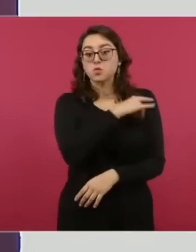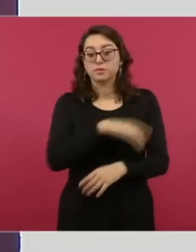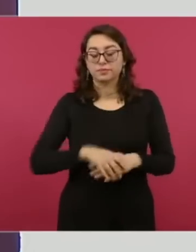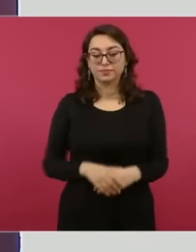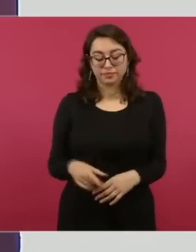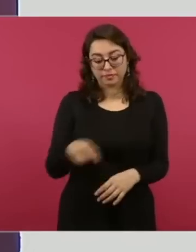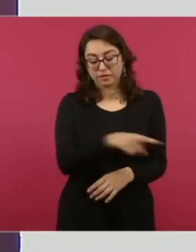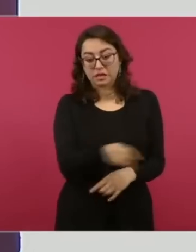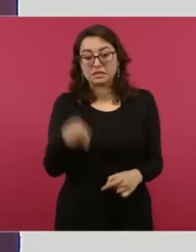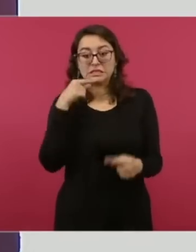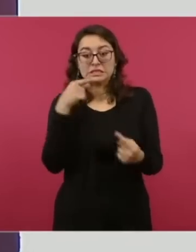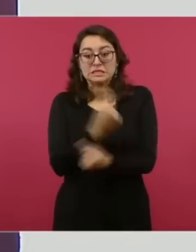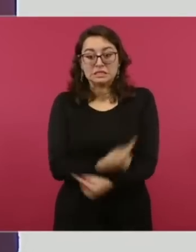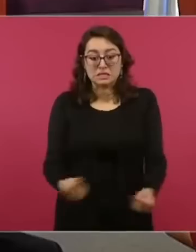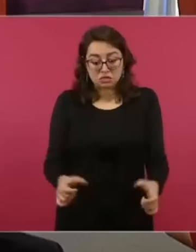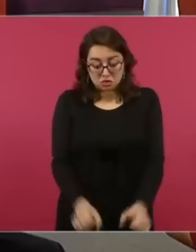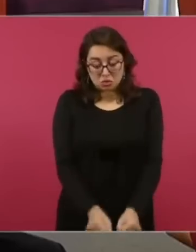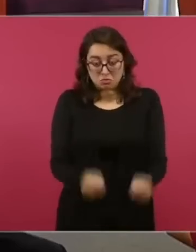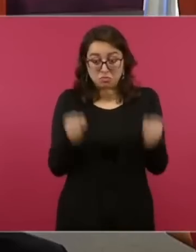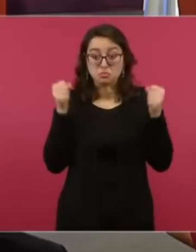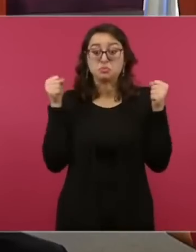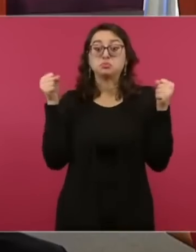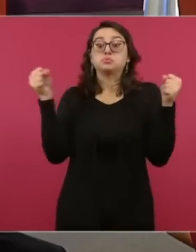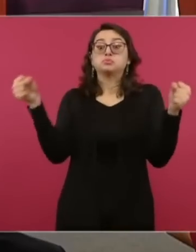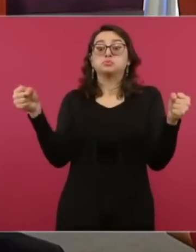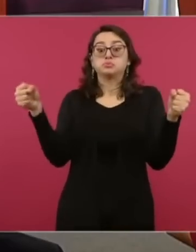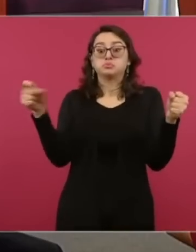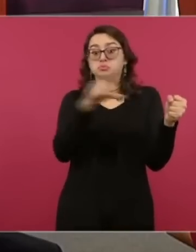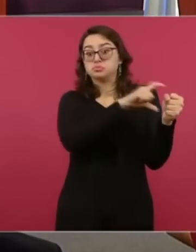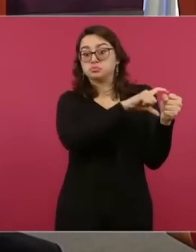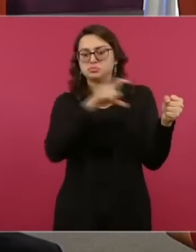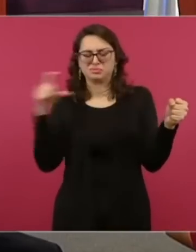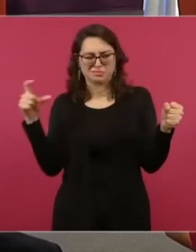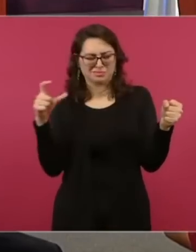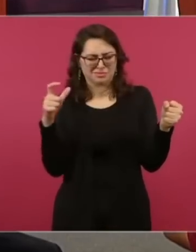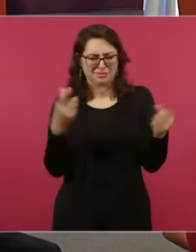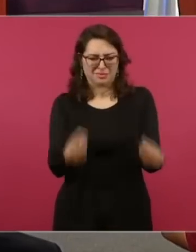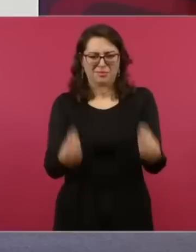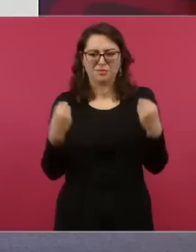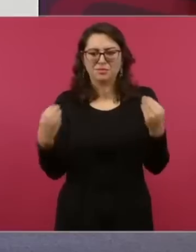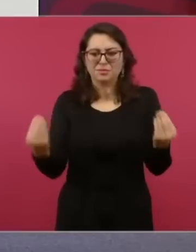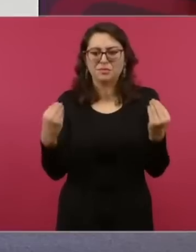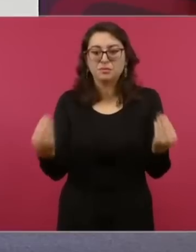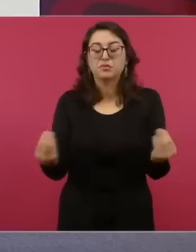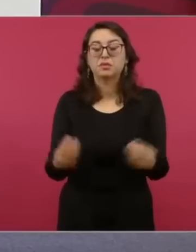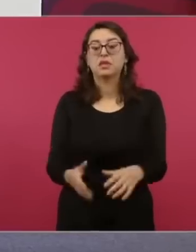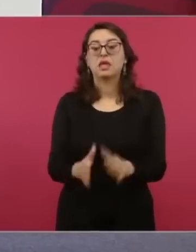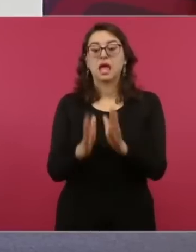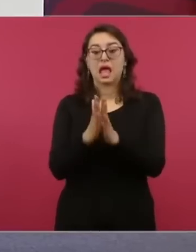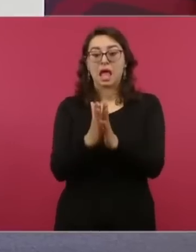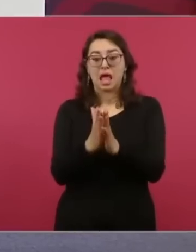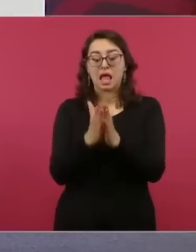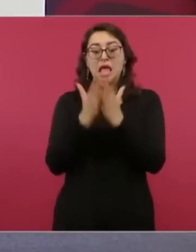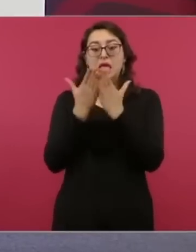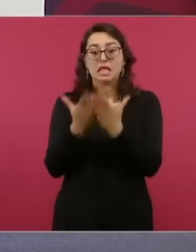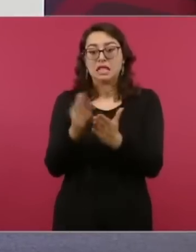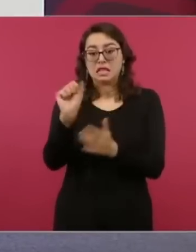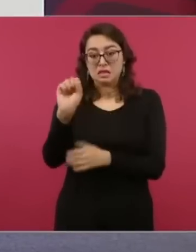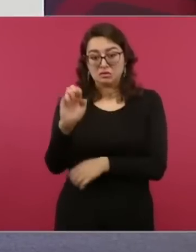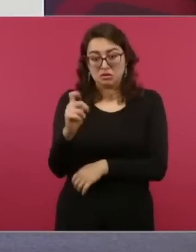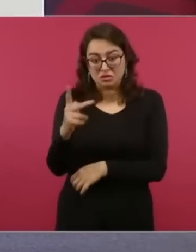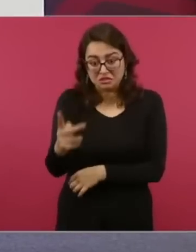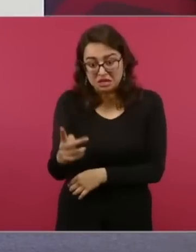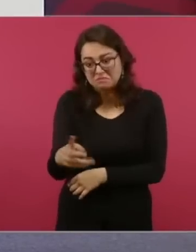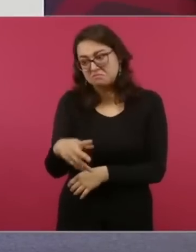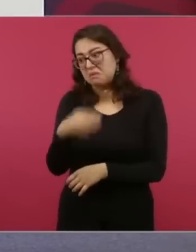en su cartel esta frase cínica, el texto único es una vergüenza para México.